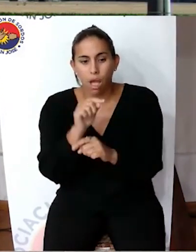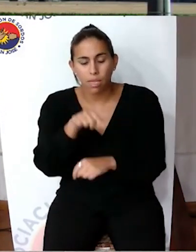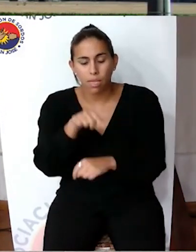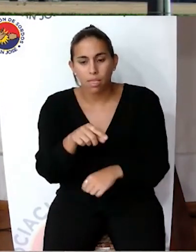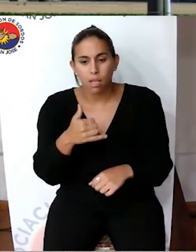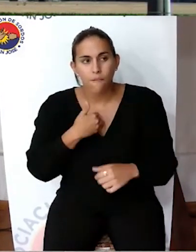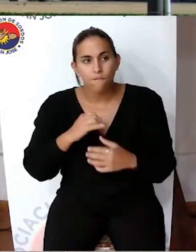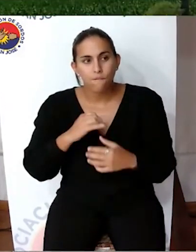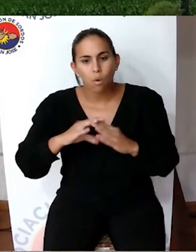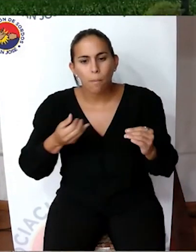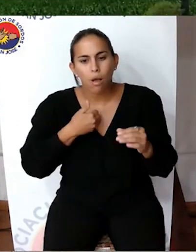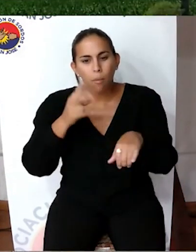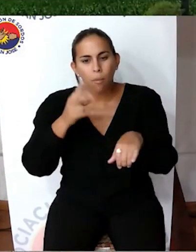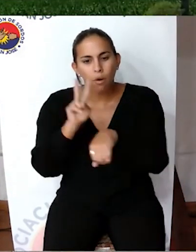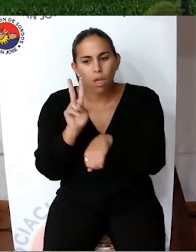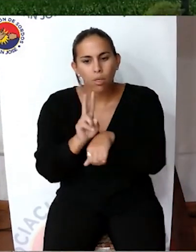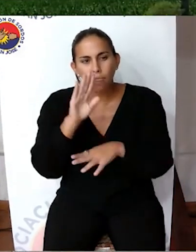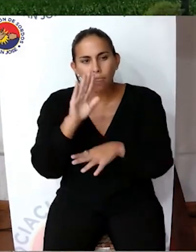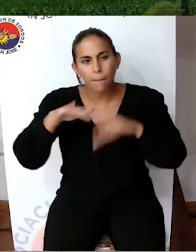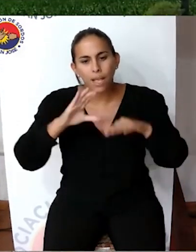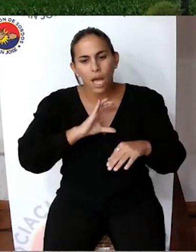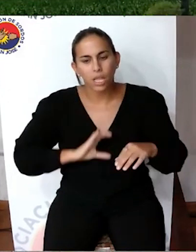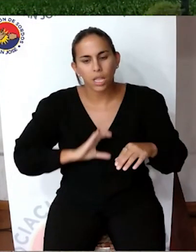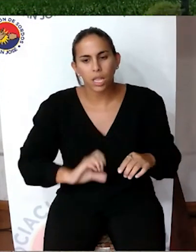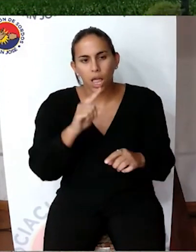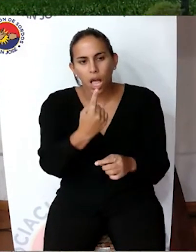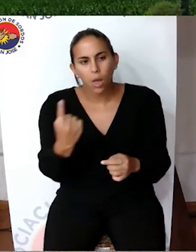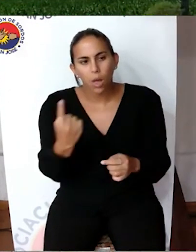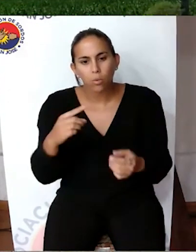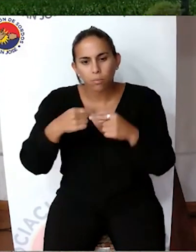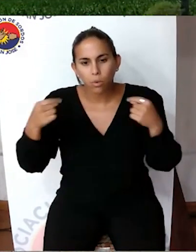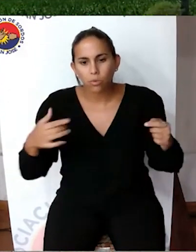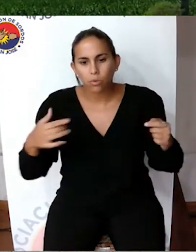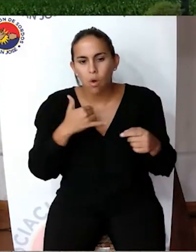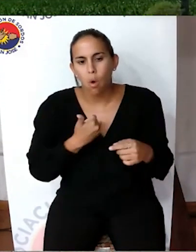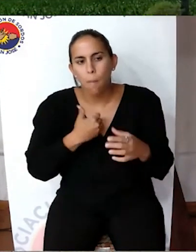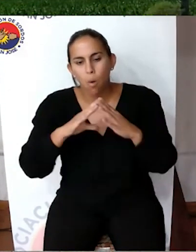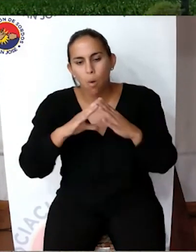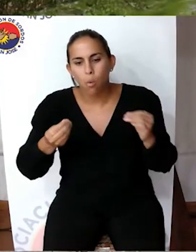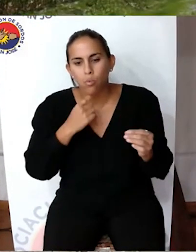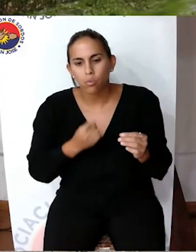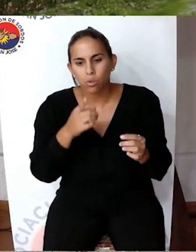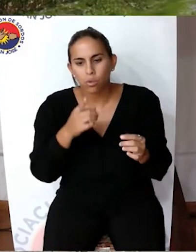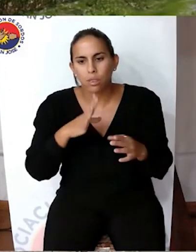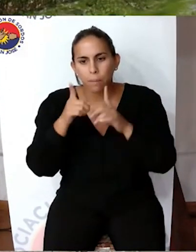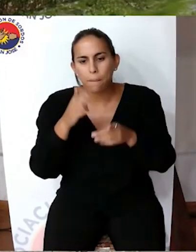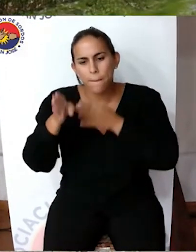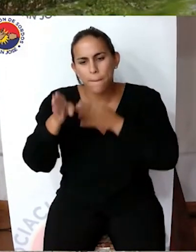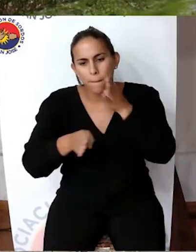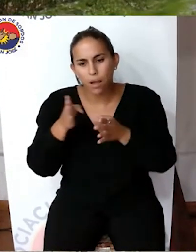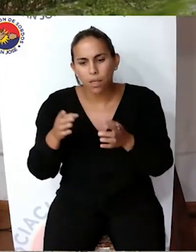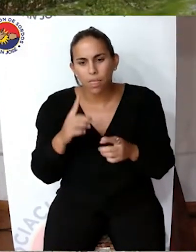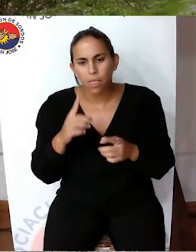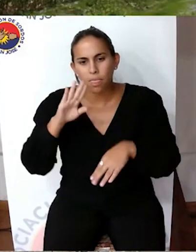riesgos depende de las características propias de cada producto, de las formas de uso, de la maquinaria utilizada, de las